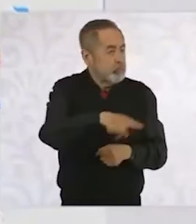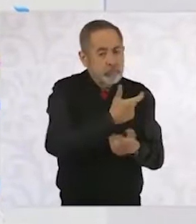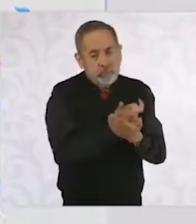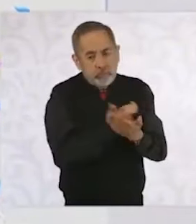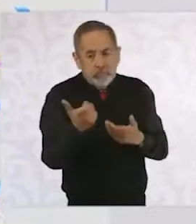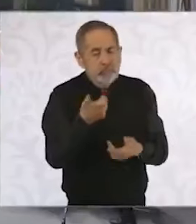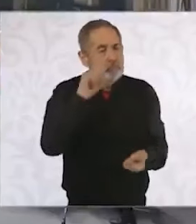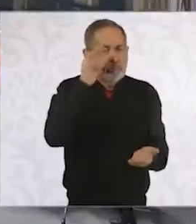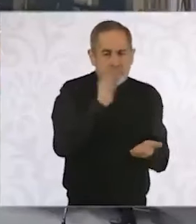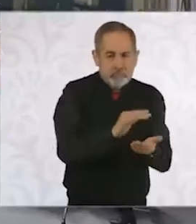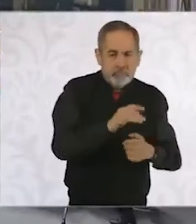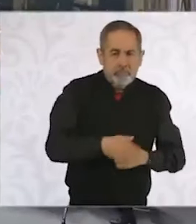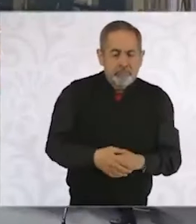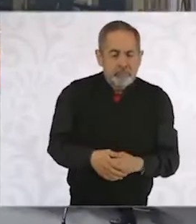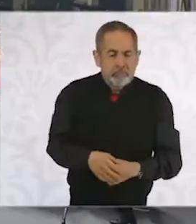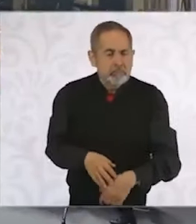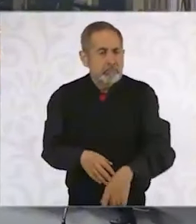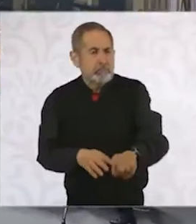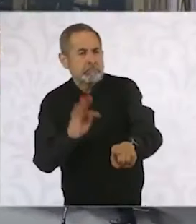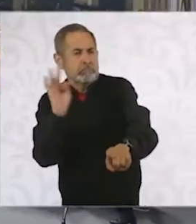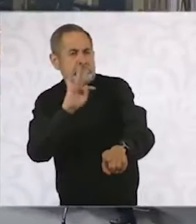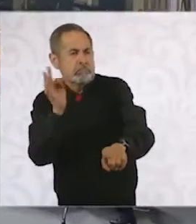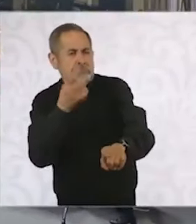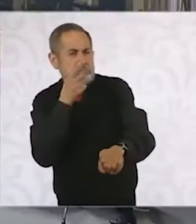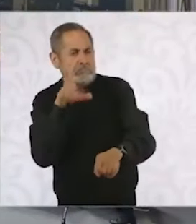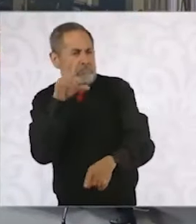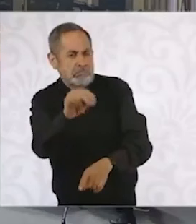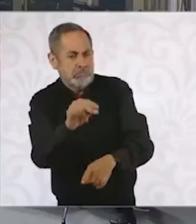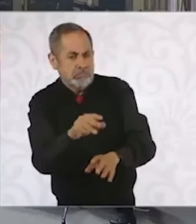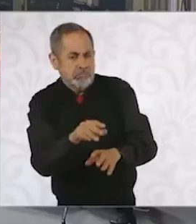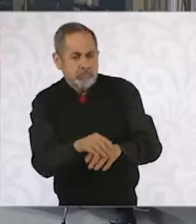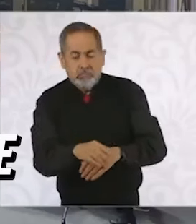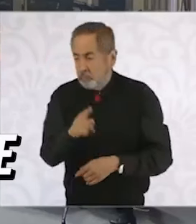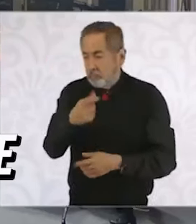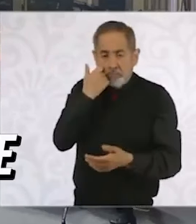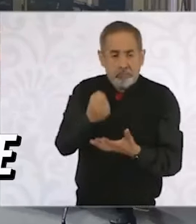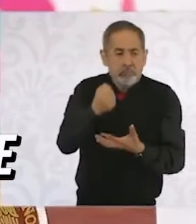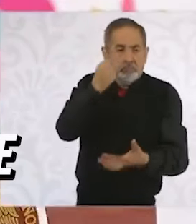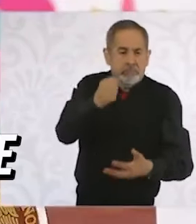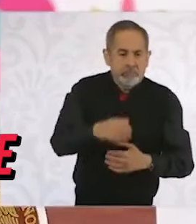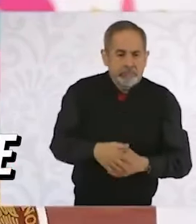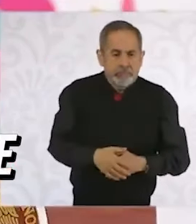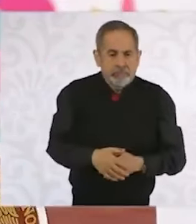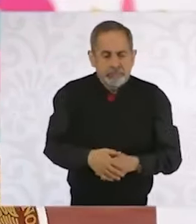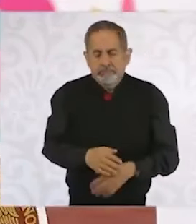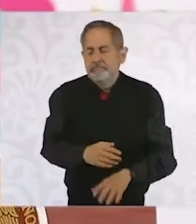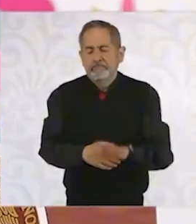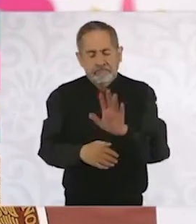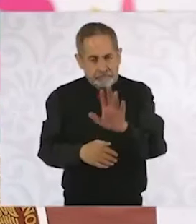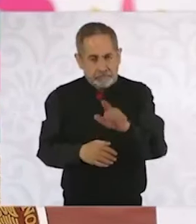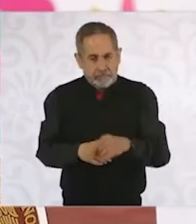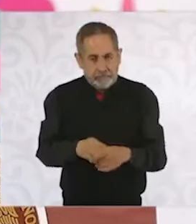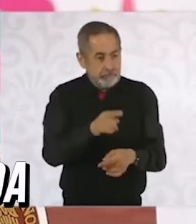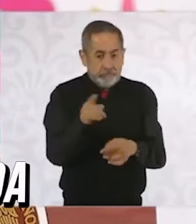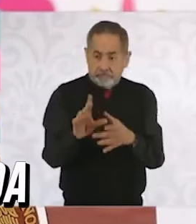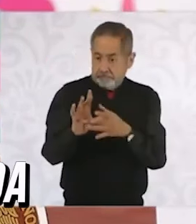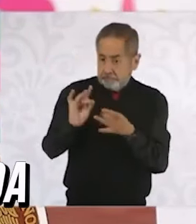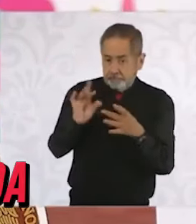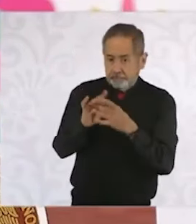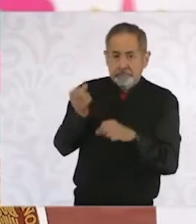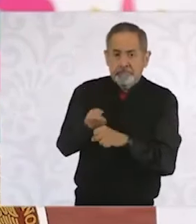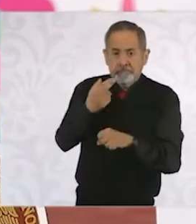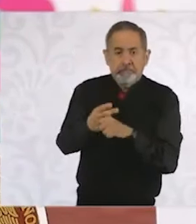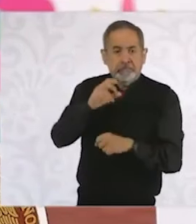Es muy probable que sea una negativa lo que están pidiendo de aumento. Nosotros tenemos que poner, por lo que me explica la